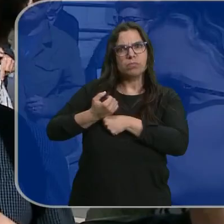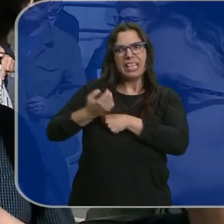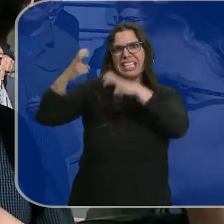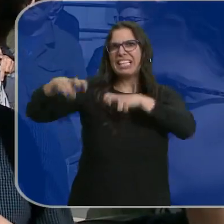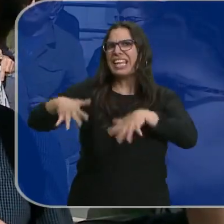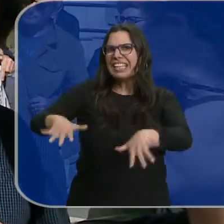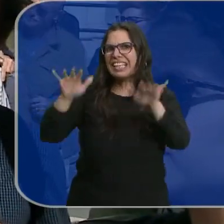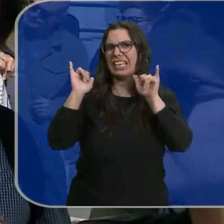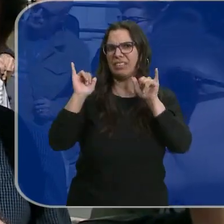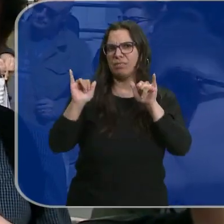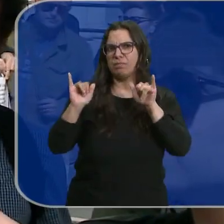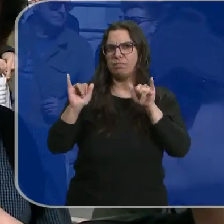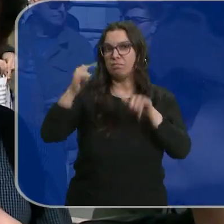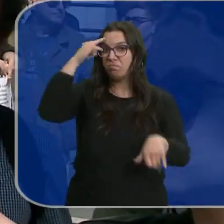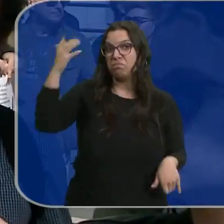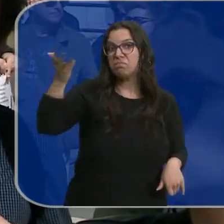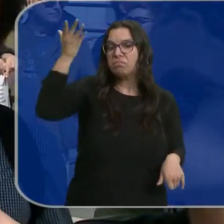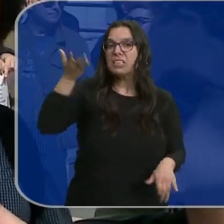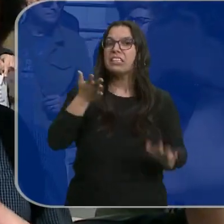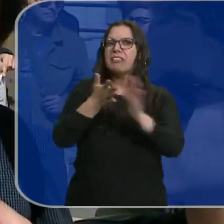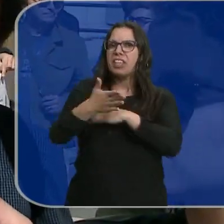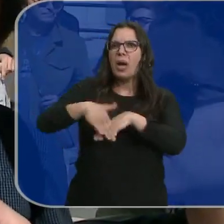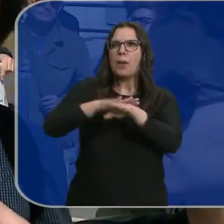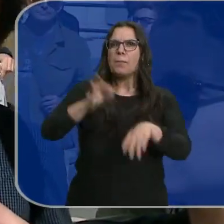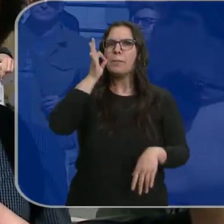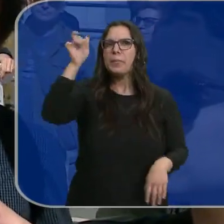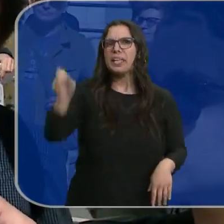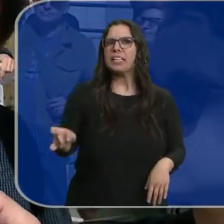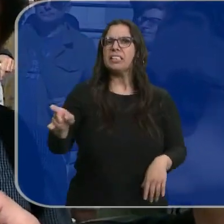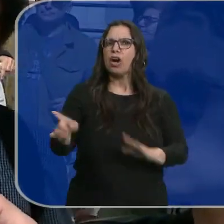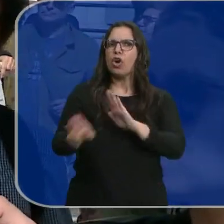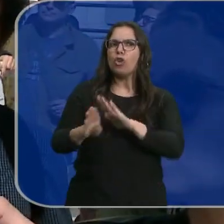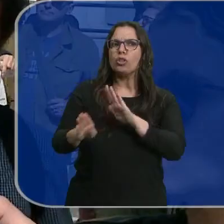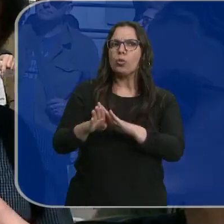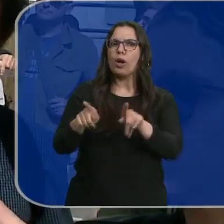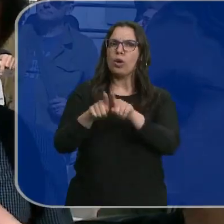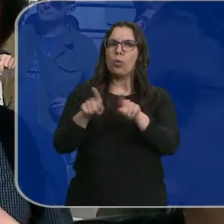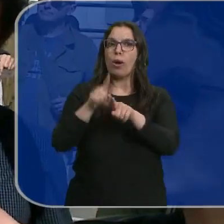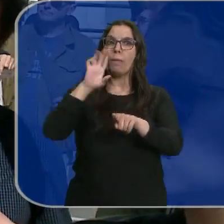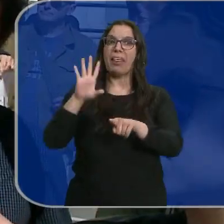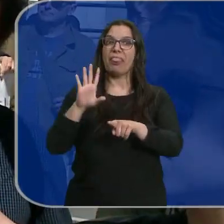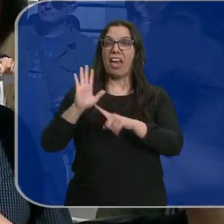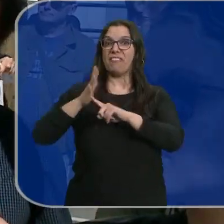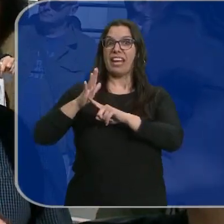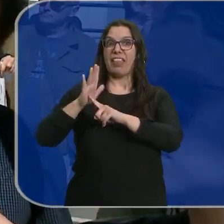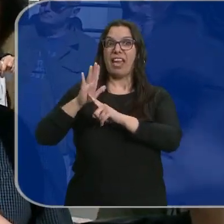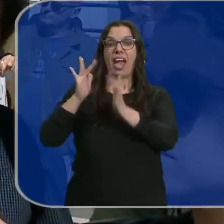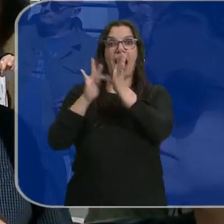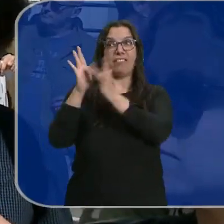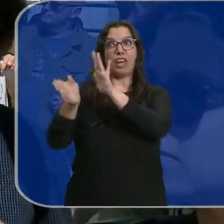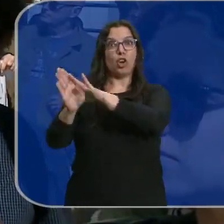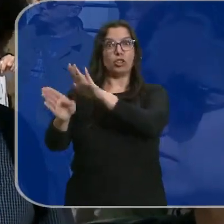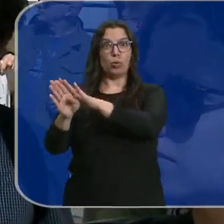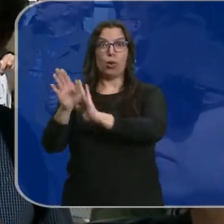a sentarse con ellos en una mesa. Seguimos teniendo una ministra de justicia que debe estar todavía en la feria de abril porque no ha llamado a los